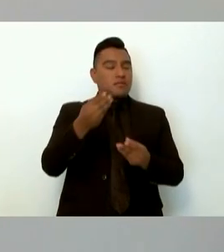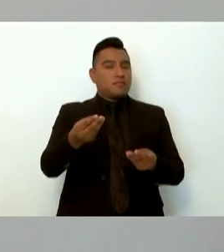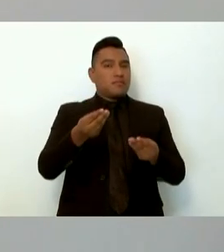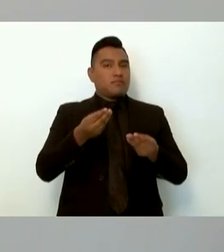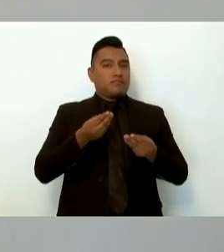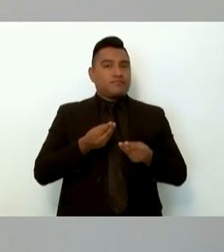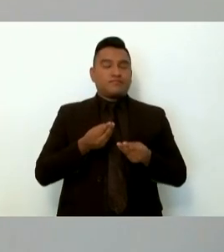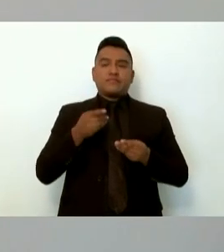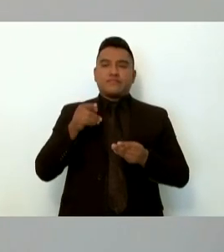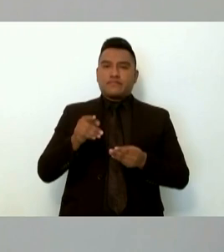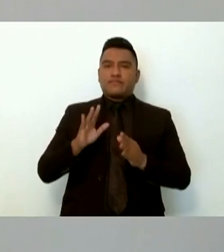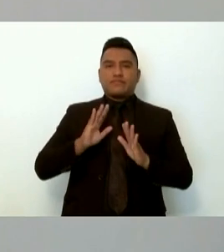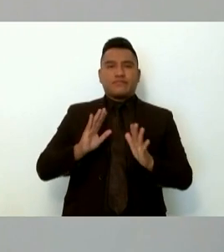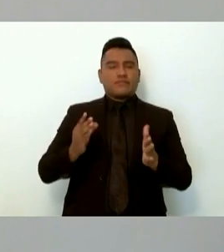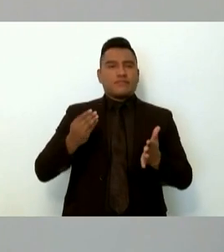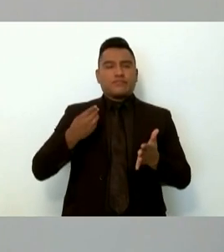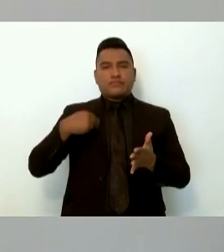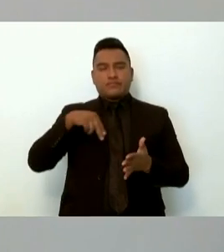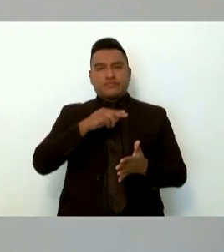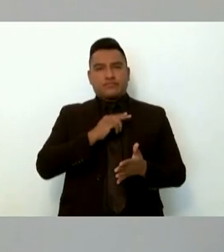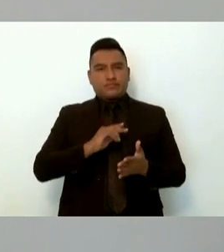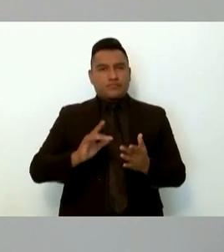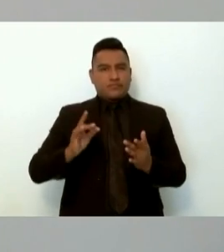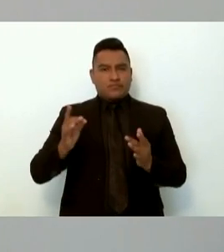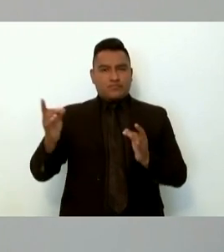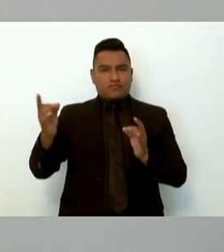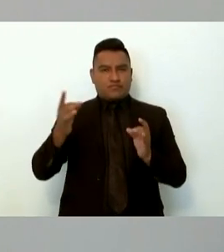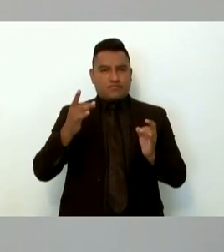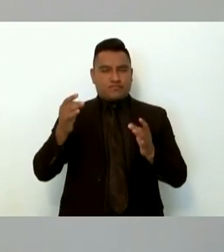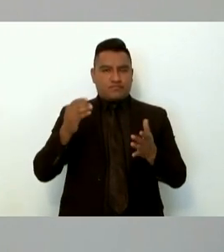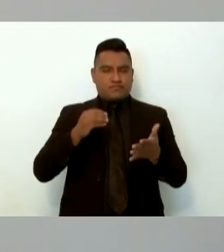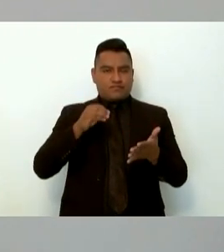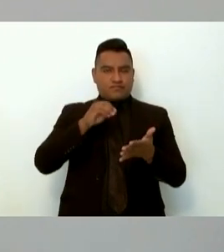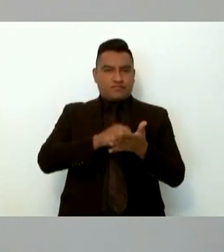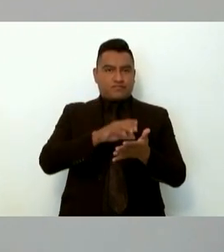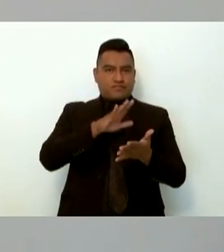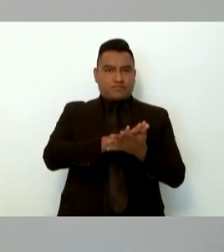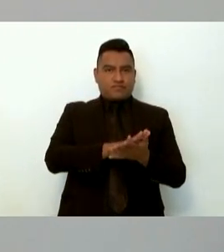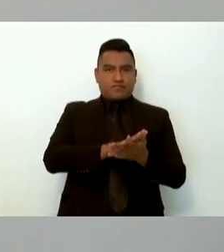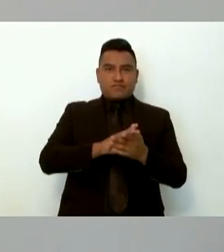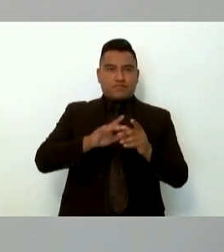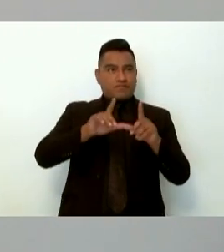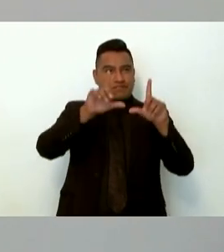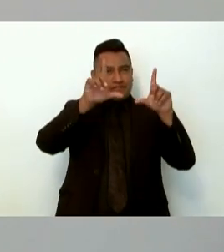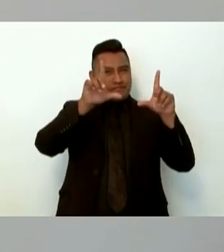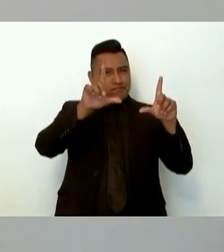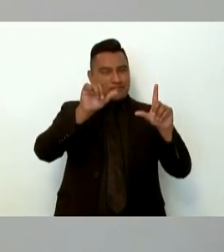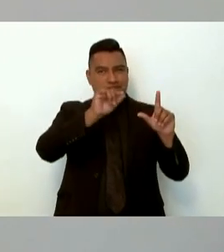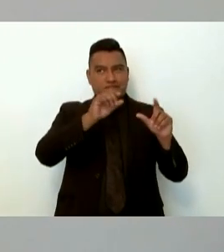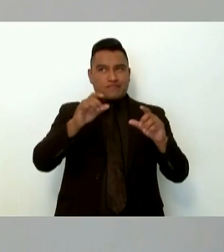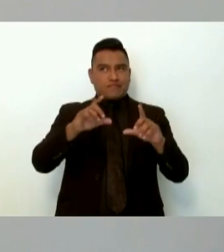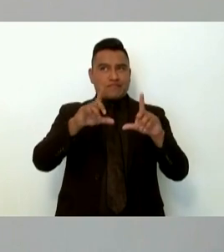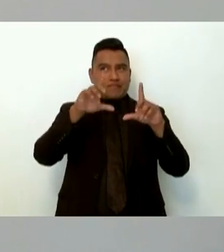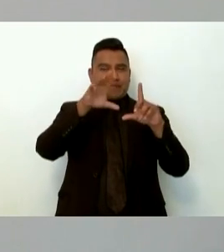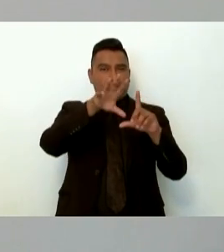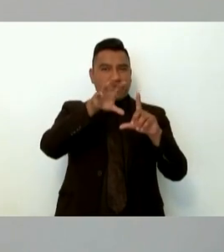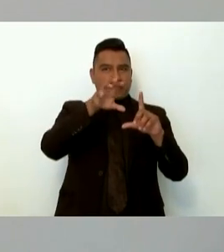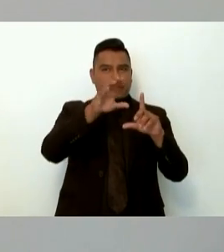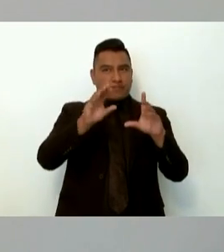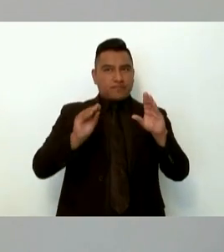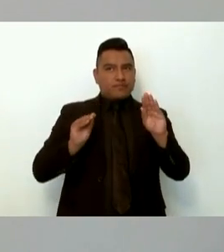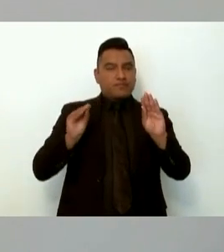tengo todo el registro de los mensajes esas si no son capturas de pantalla en donde no señala